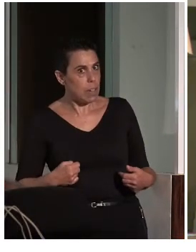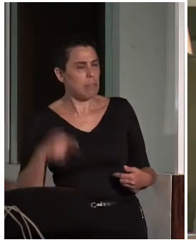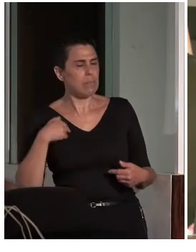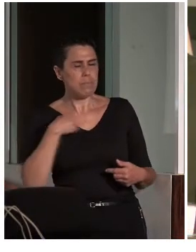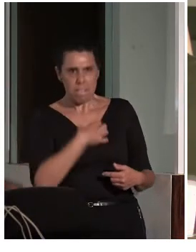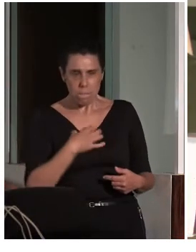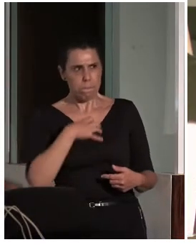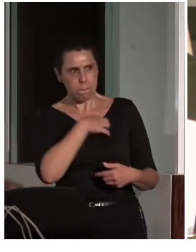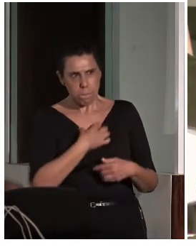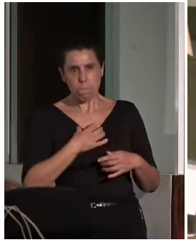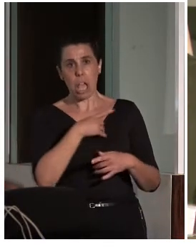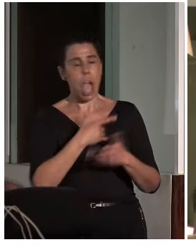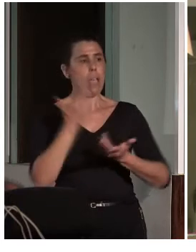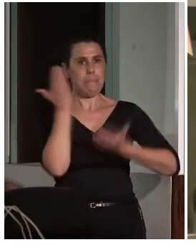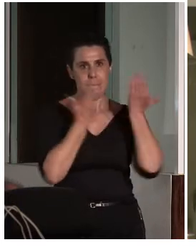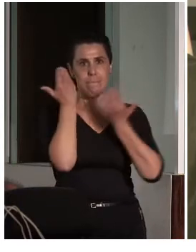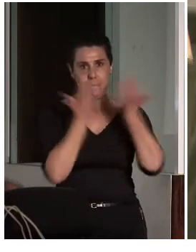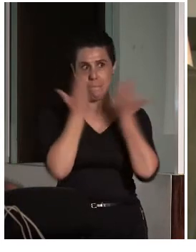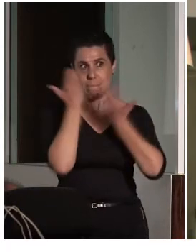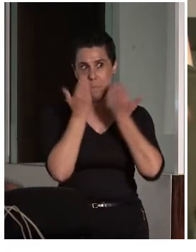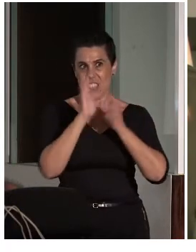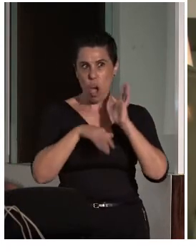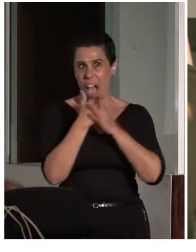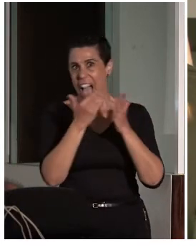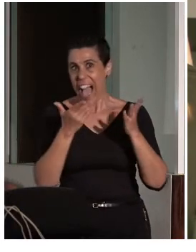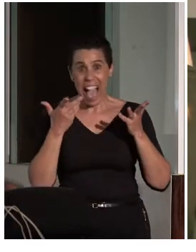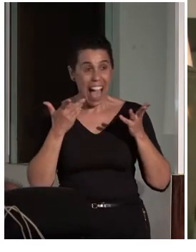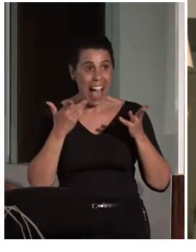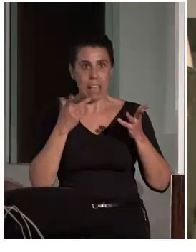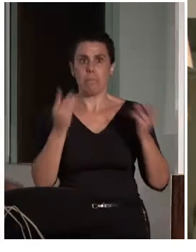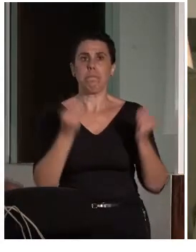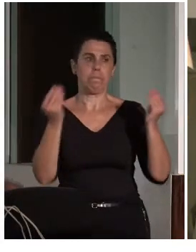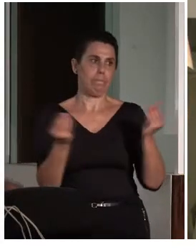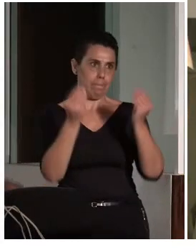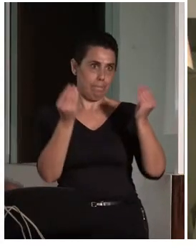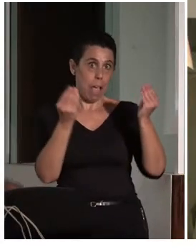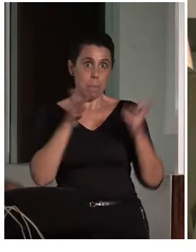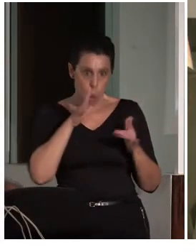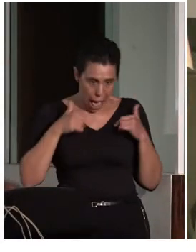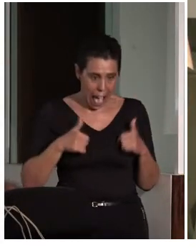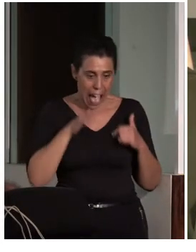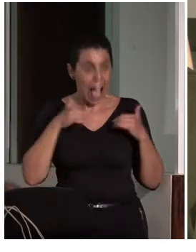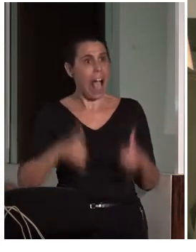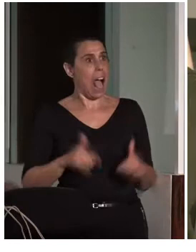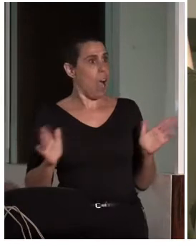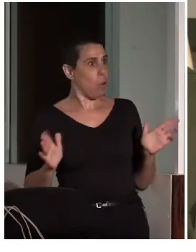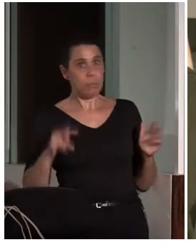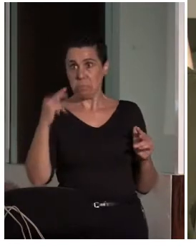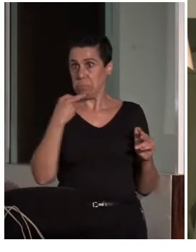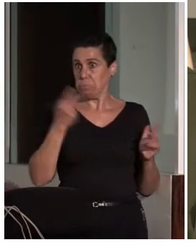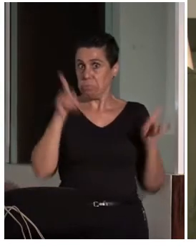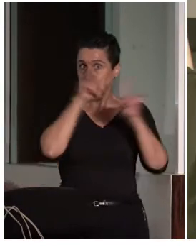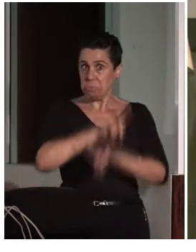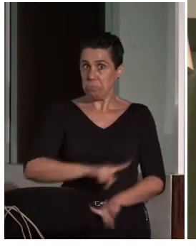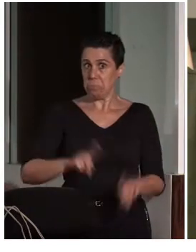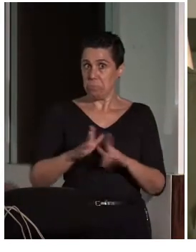superarla hasta la medida en la que estoy ahora mismo. También